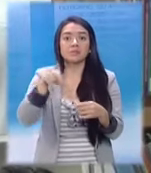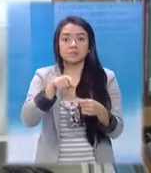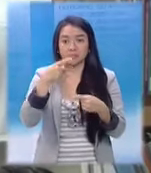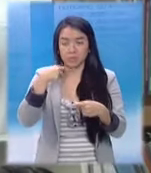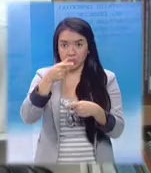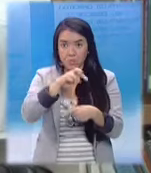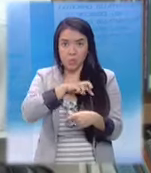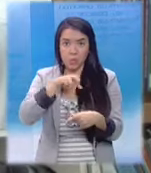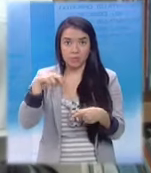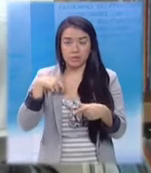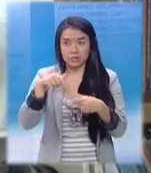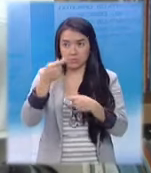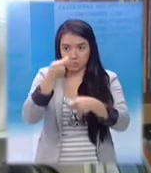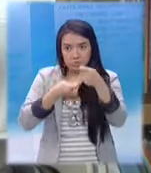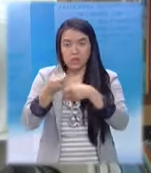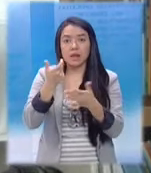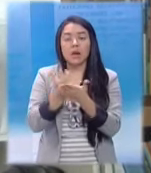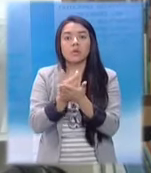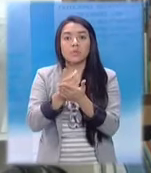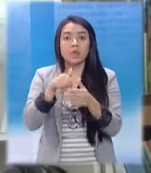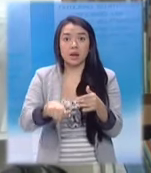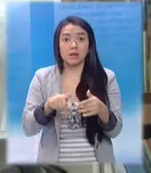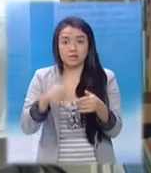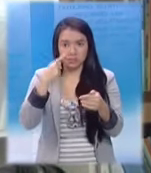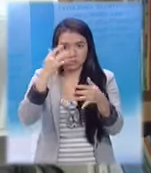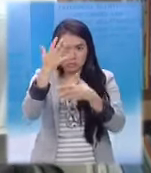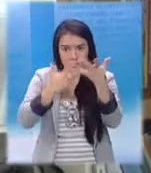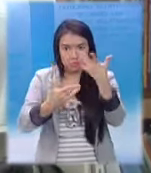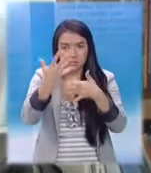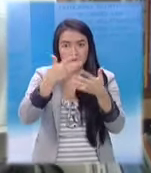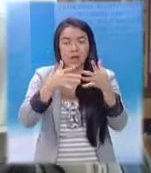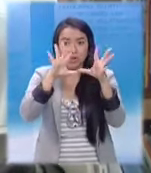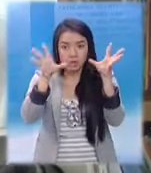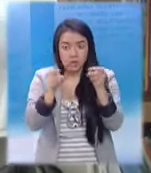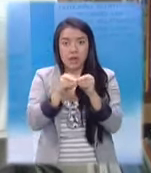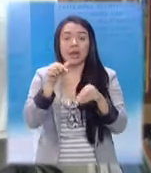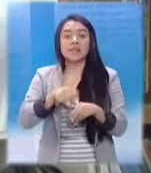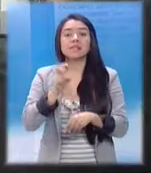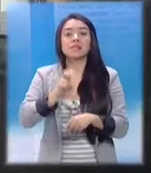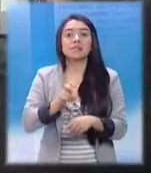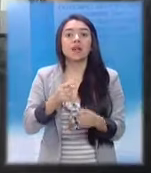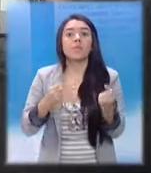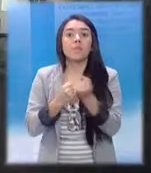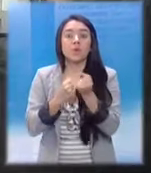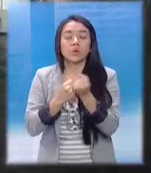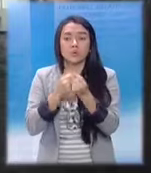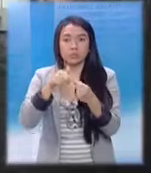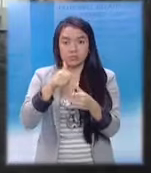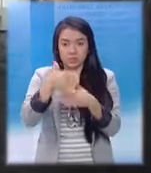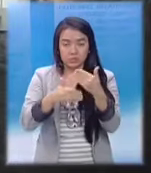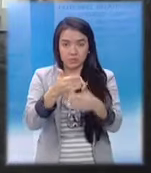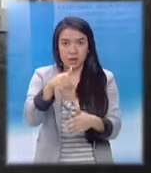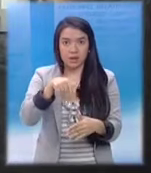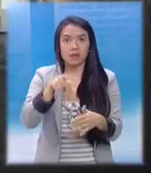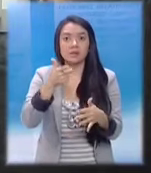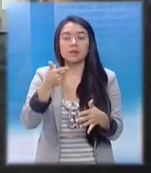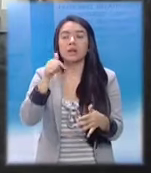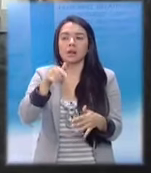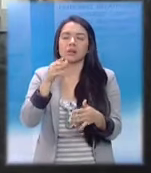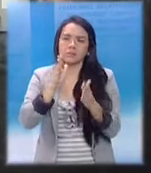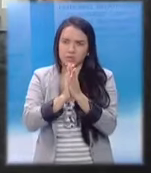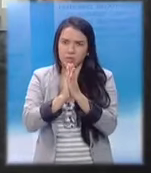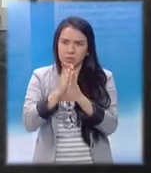República que implementen un mecanismo para abrir convocatorias y audiencias públicas que permitan a los sectores de la sociedad